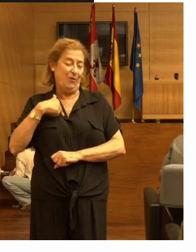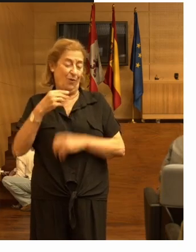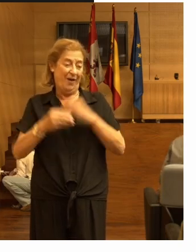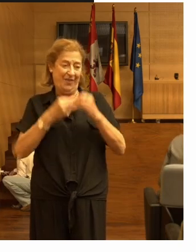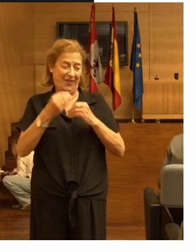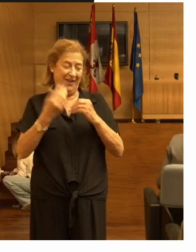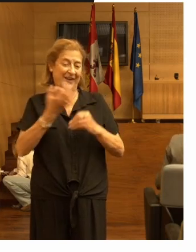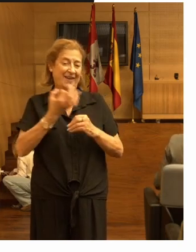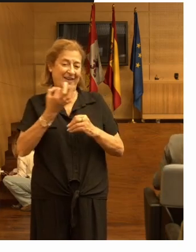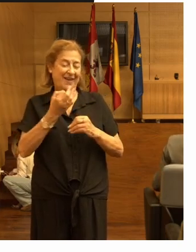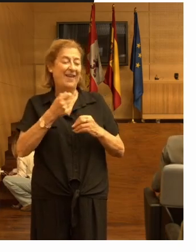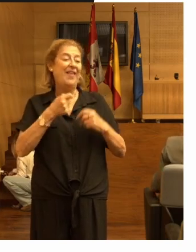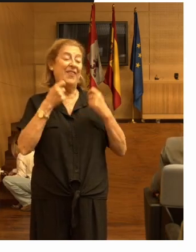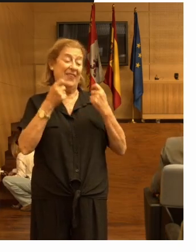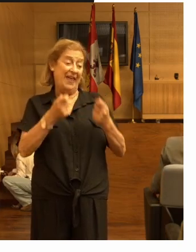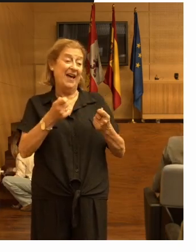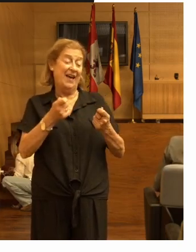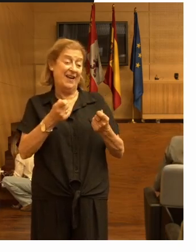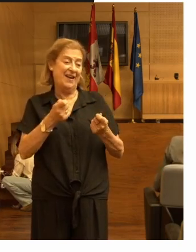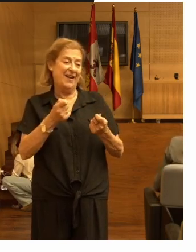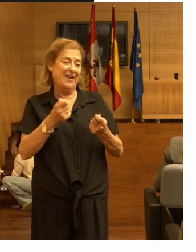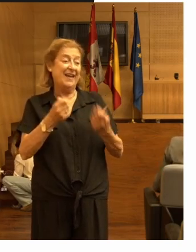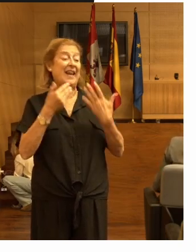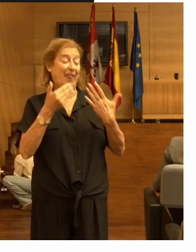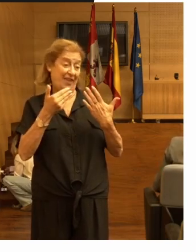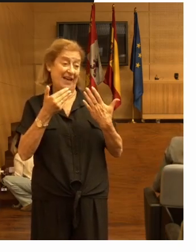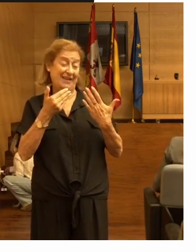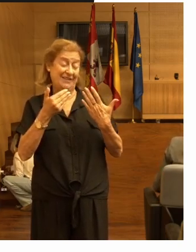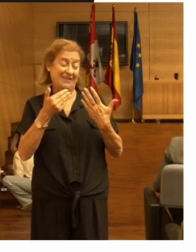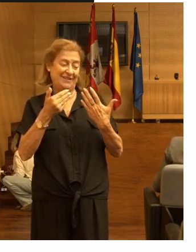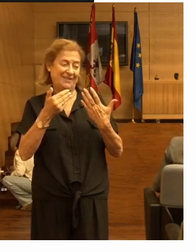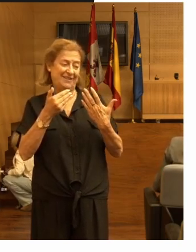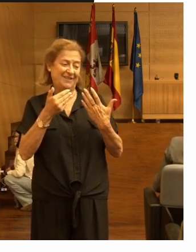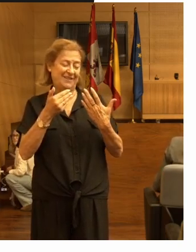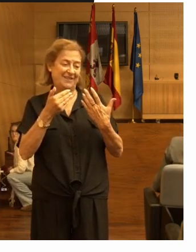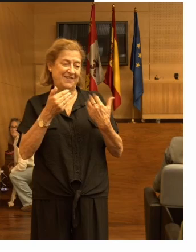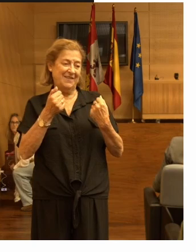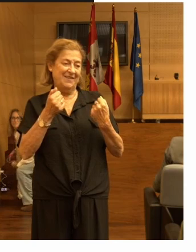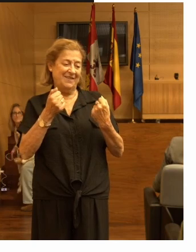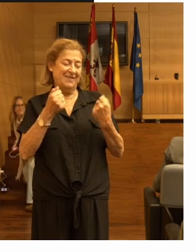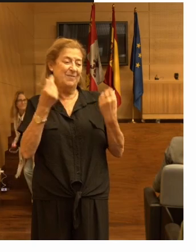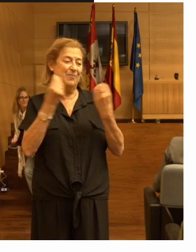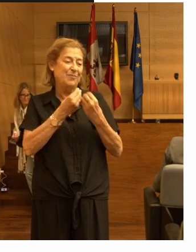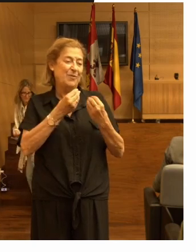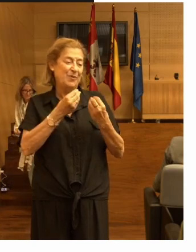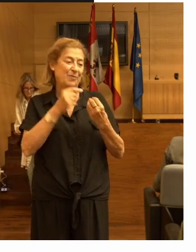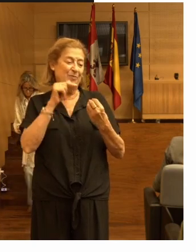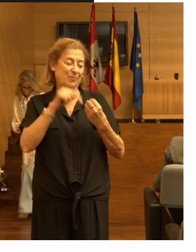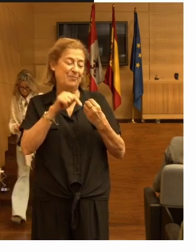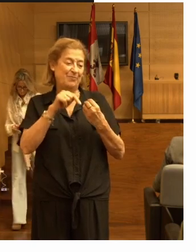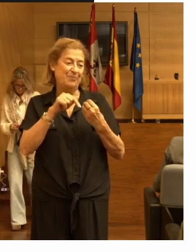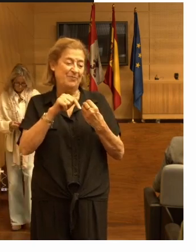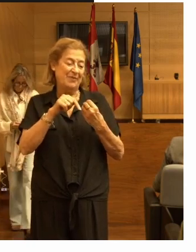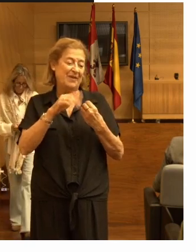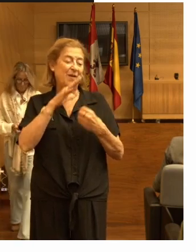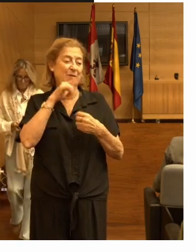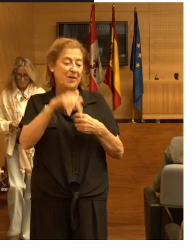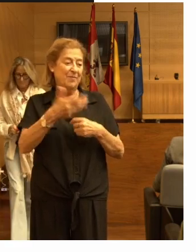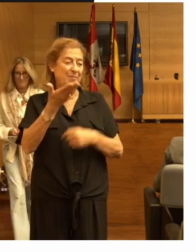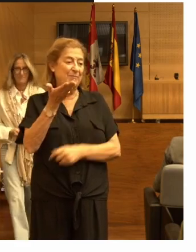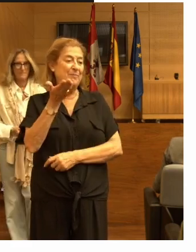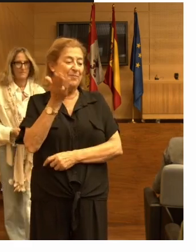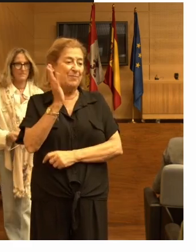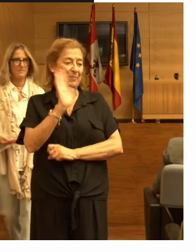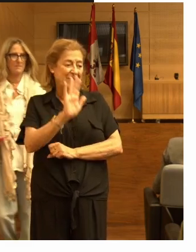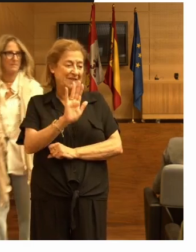era darles las gracias por estas presentaciones